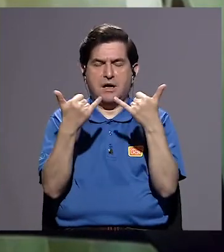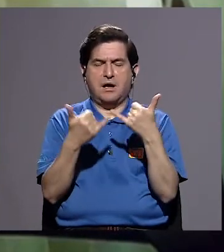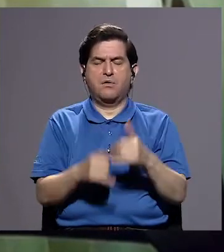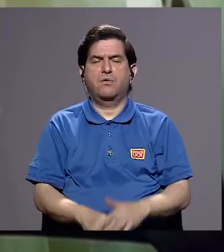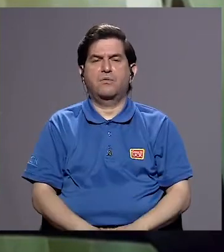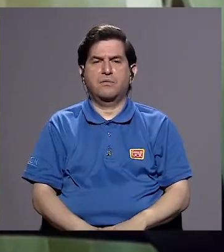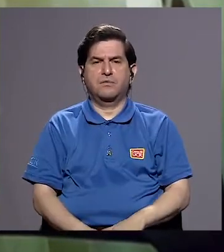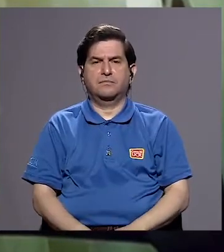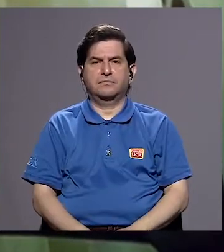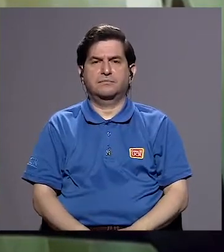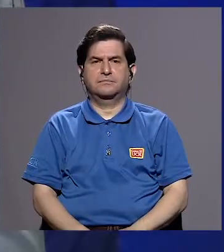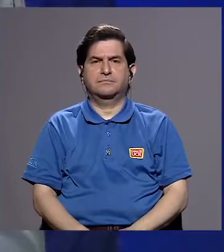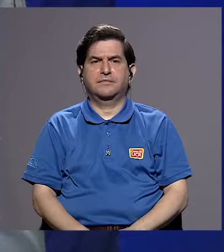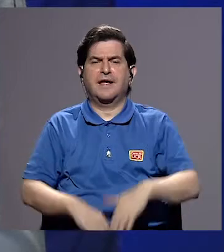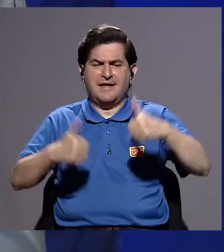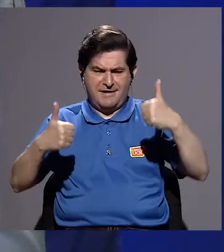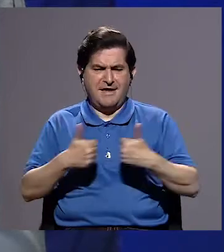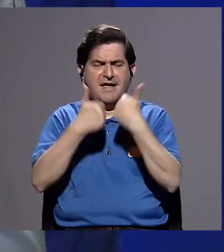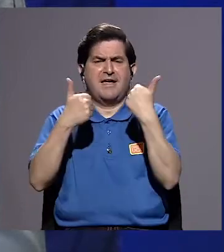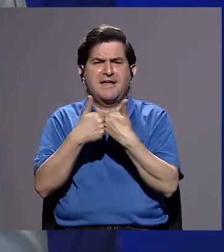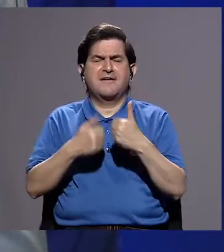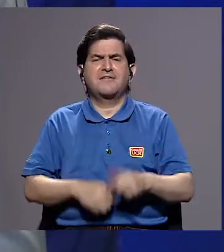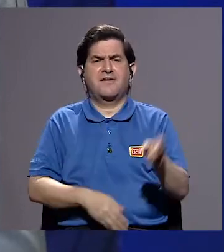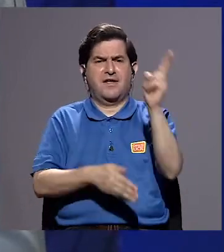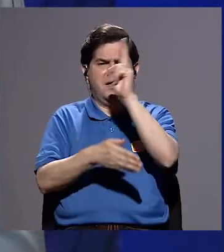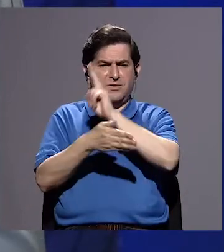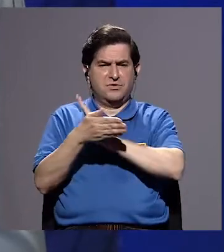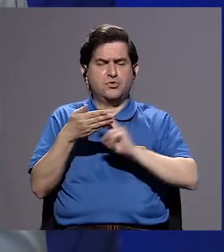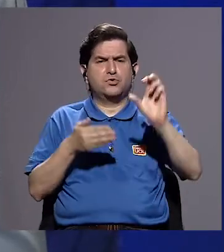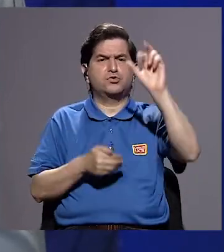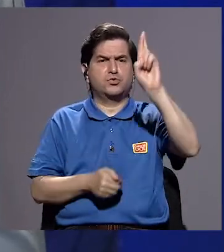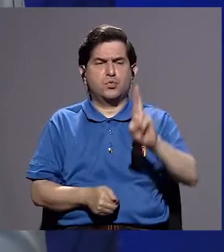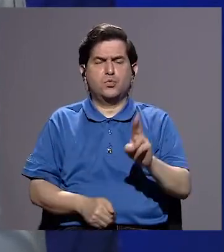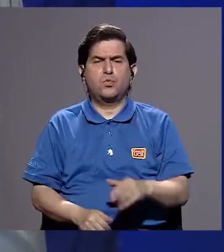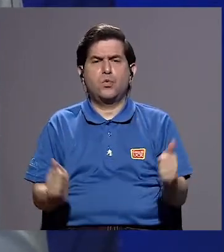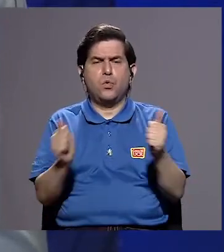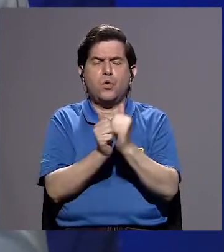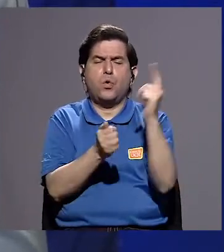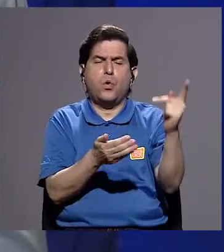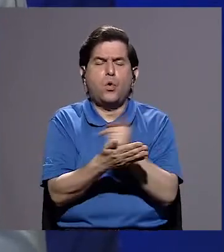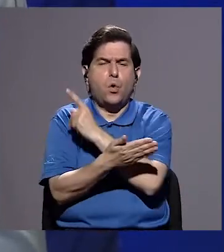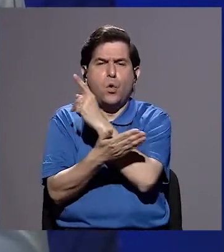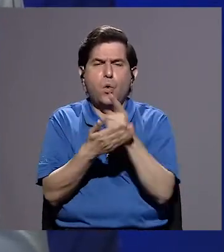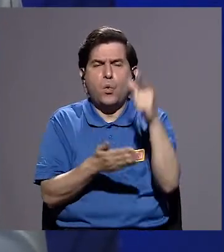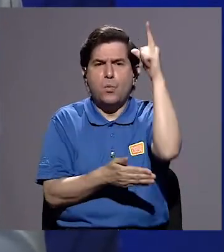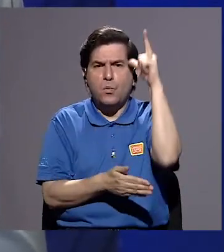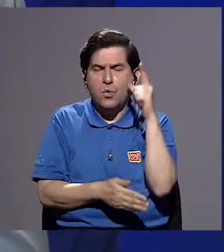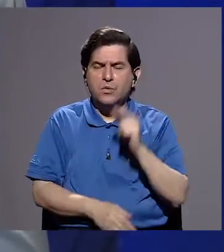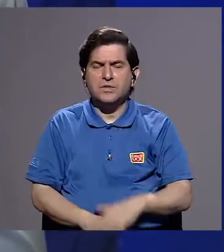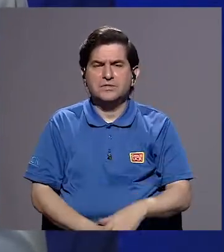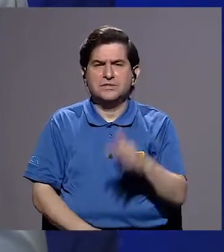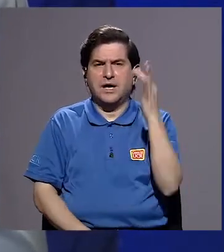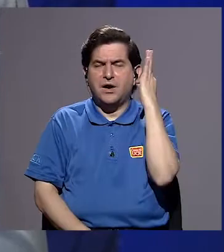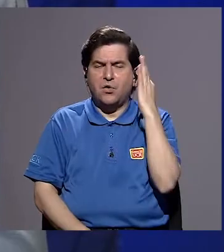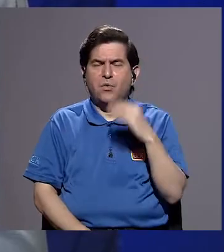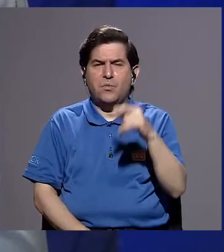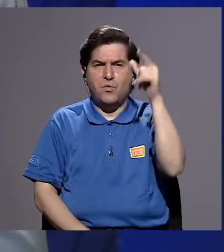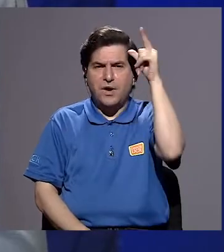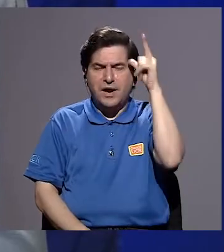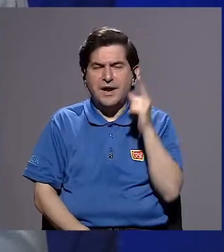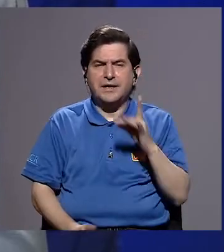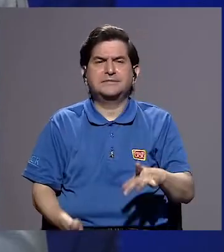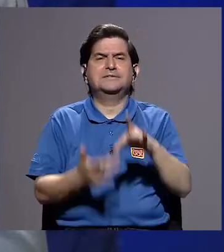en la provincia. ¿Qué retos tiene la Universidad de Costa Rica con la provincia de Limón, con las mujeres limonenses